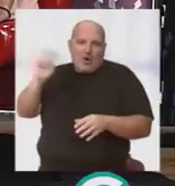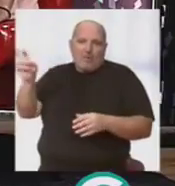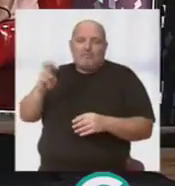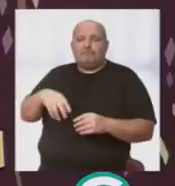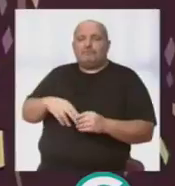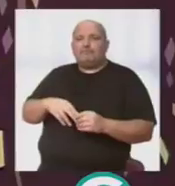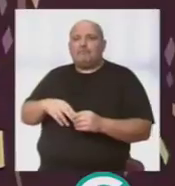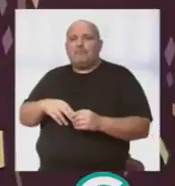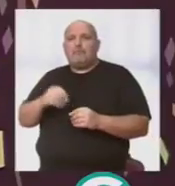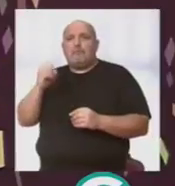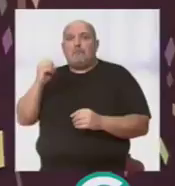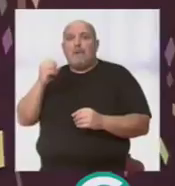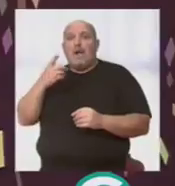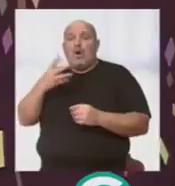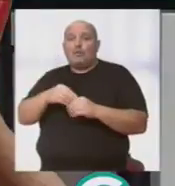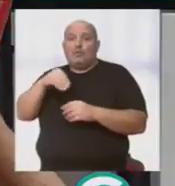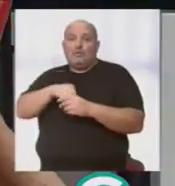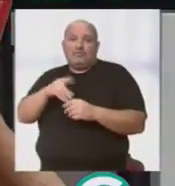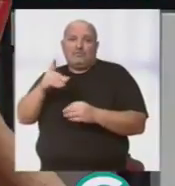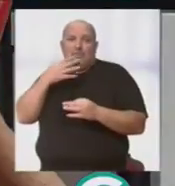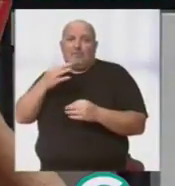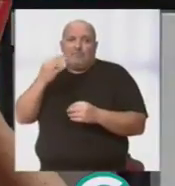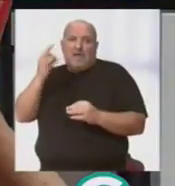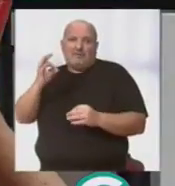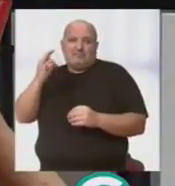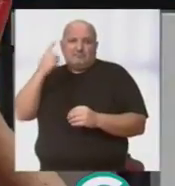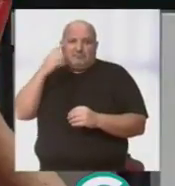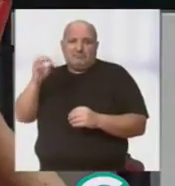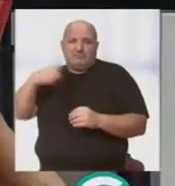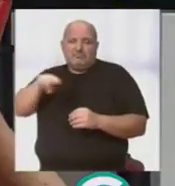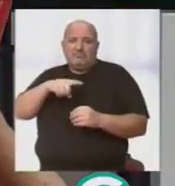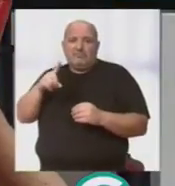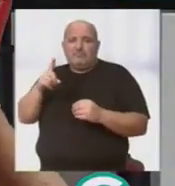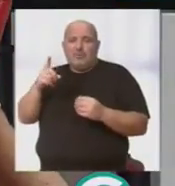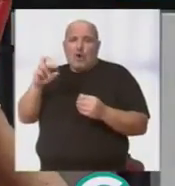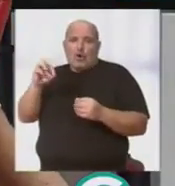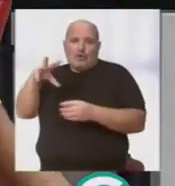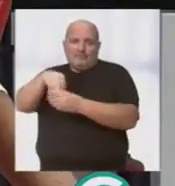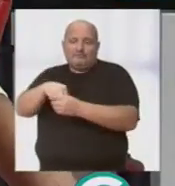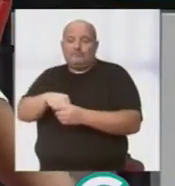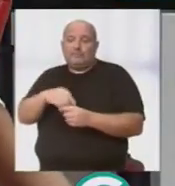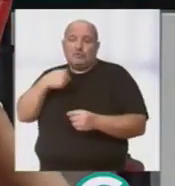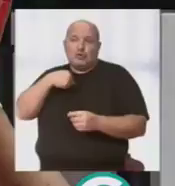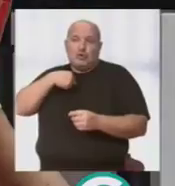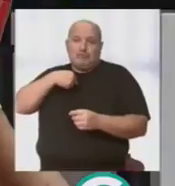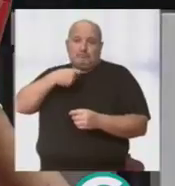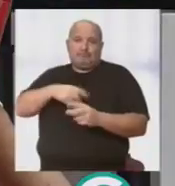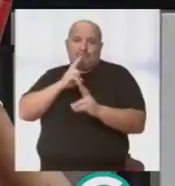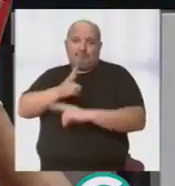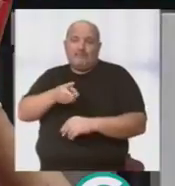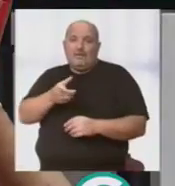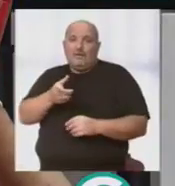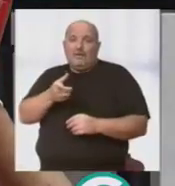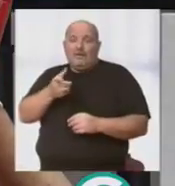ocasión pregonero. Y junto a Antonio Rivas, como que había que esperar, pues, su coro, ¿no? Claro, yo en un principio el